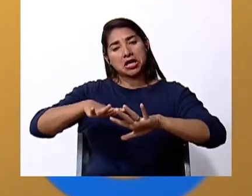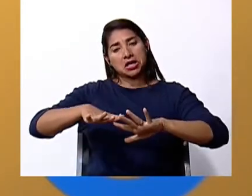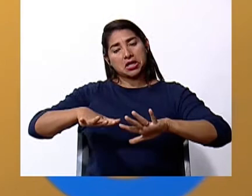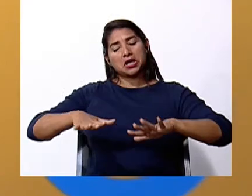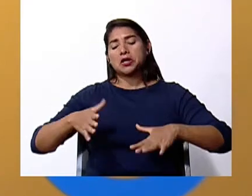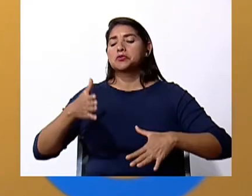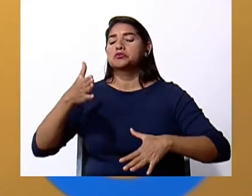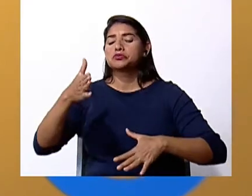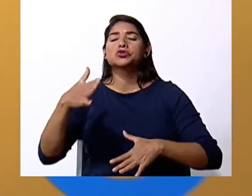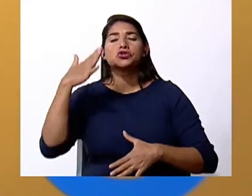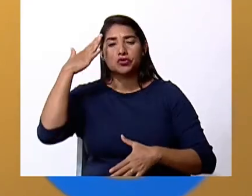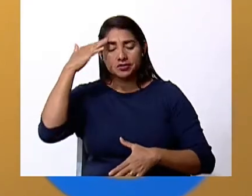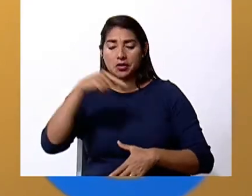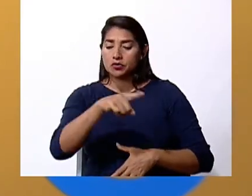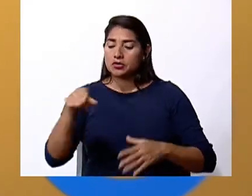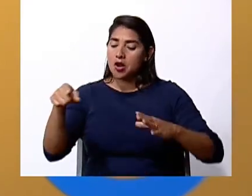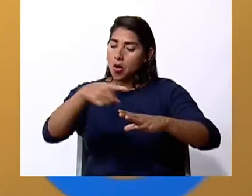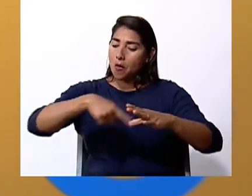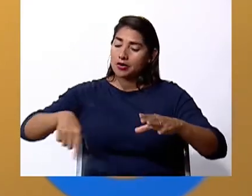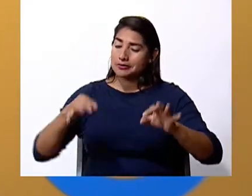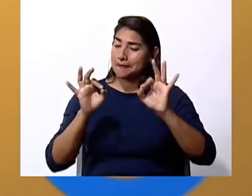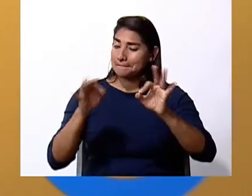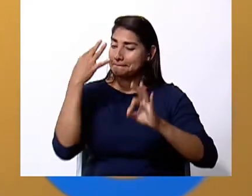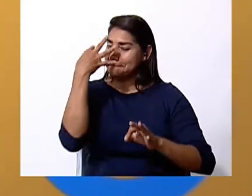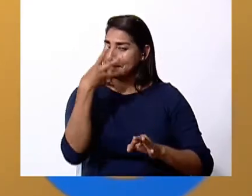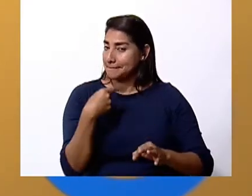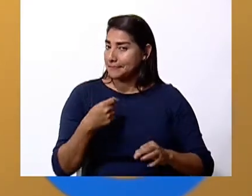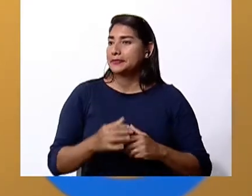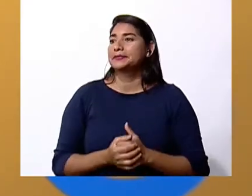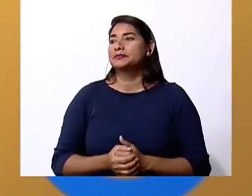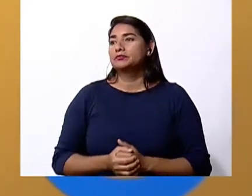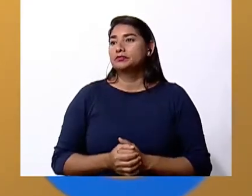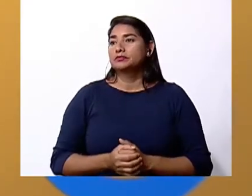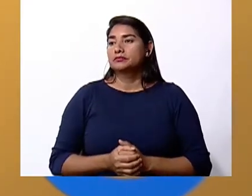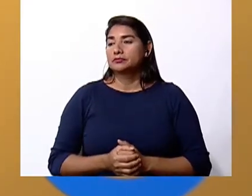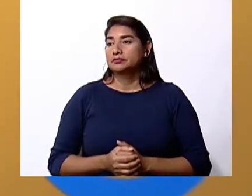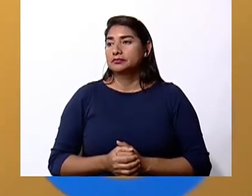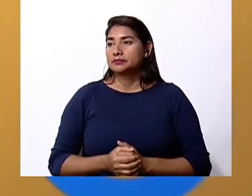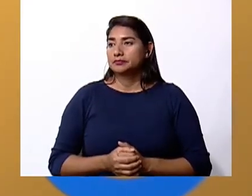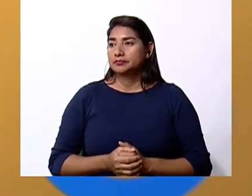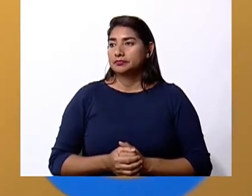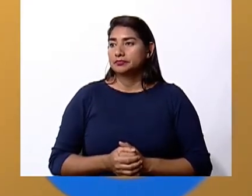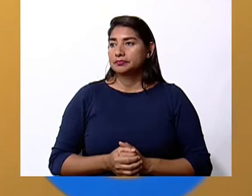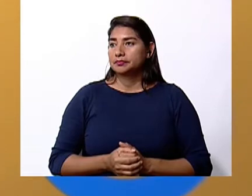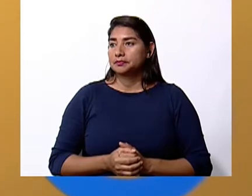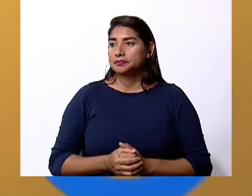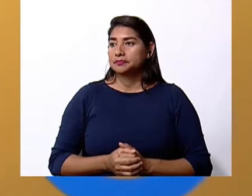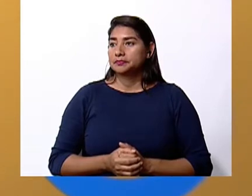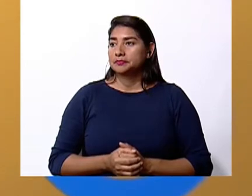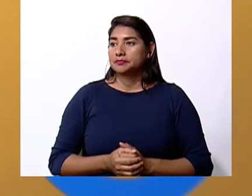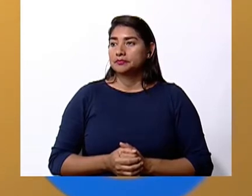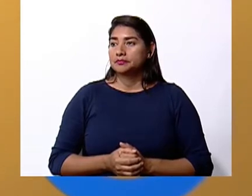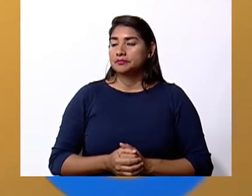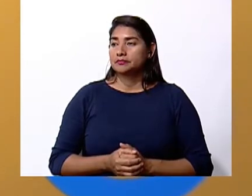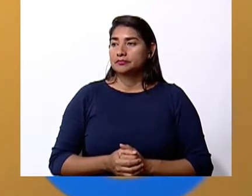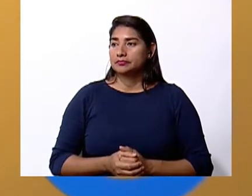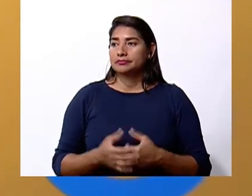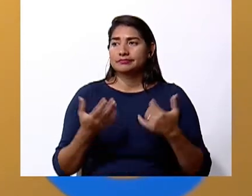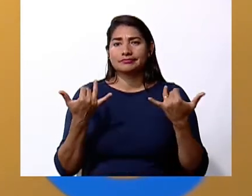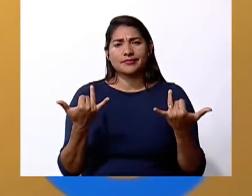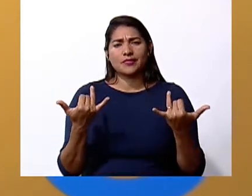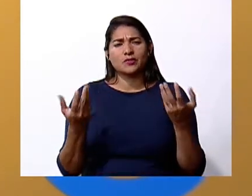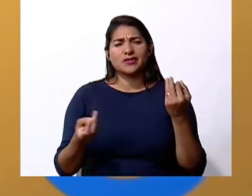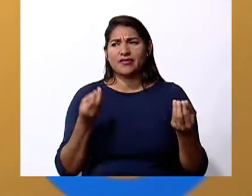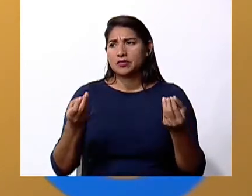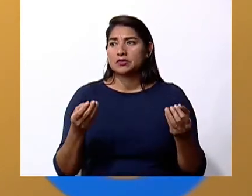y yo estoy segura que les va a quedar mucho más bonito. Voy a poner esto por aquí y después lo recogemos. Ahora, ¿qué vamos a